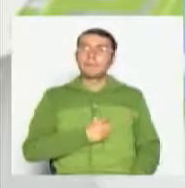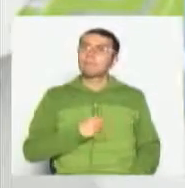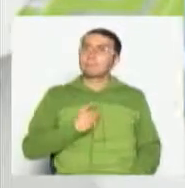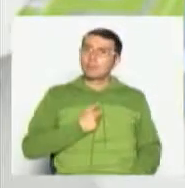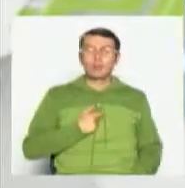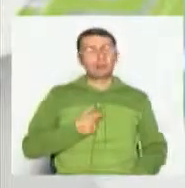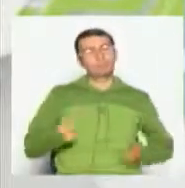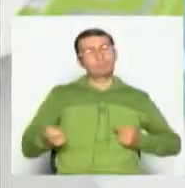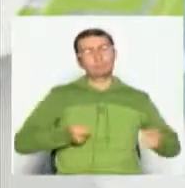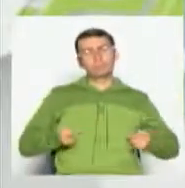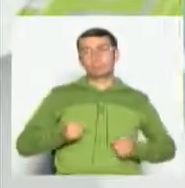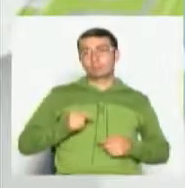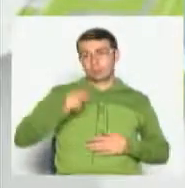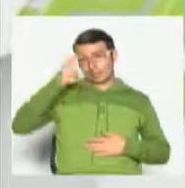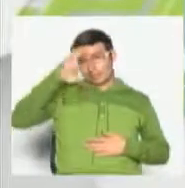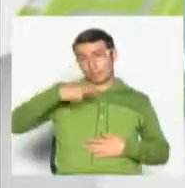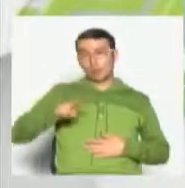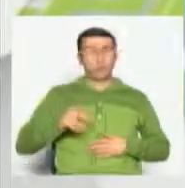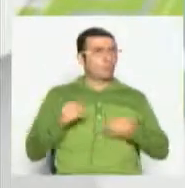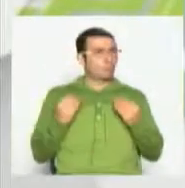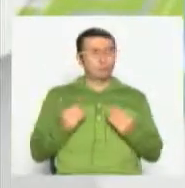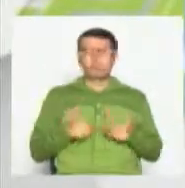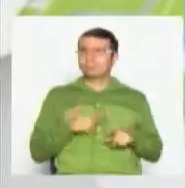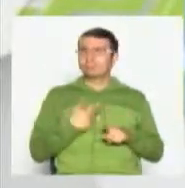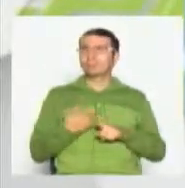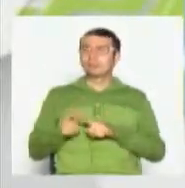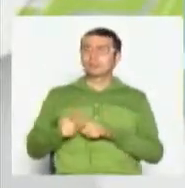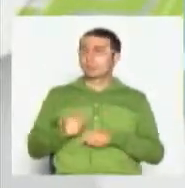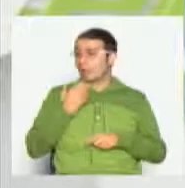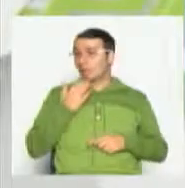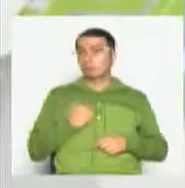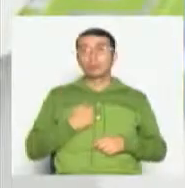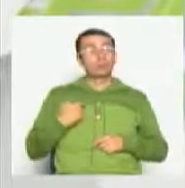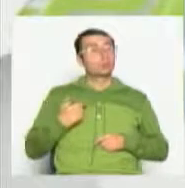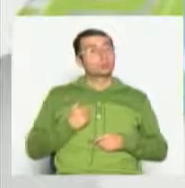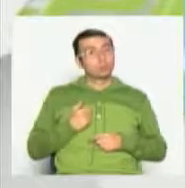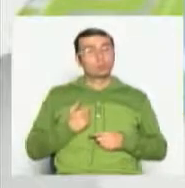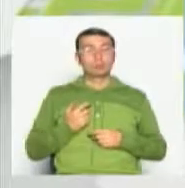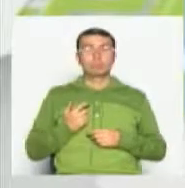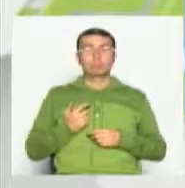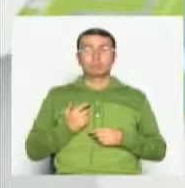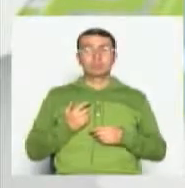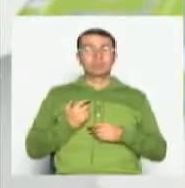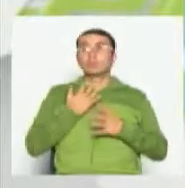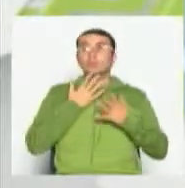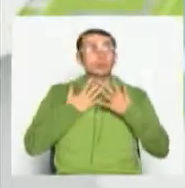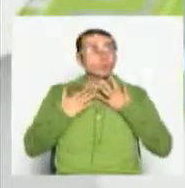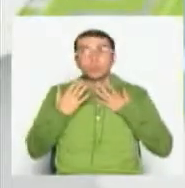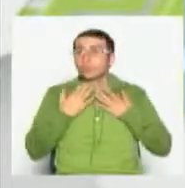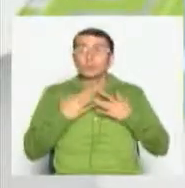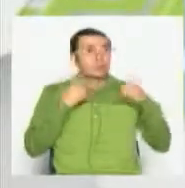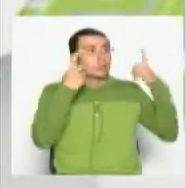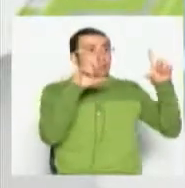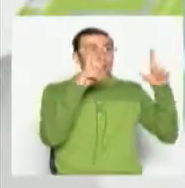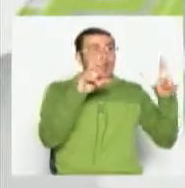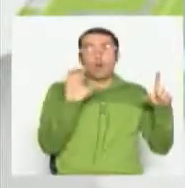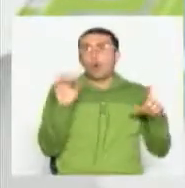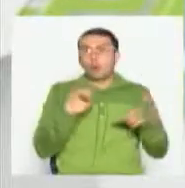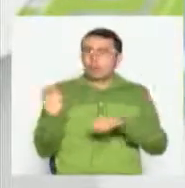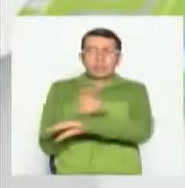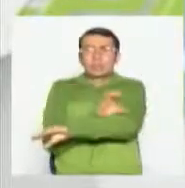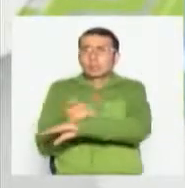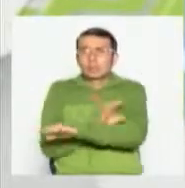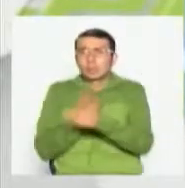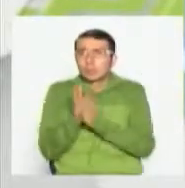moldeando a mi hijo de muchas maneras. Si yo soy un adicto a la televisión o a cualquier aparato de estos electrónicos, ¿qué